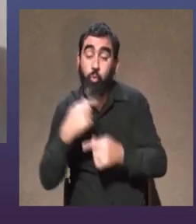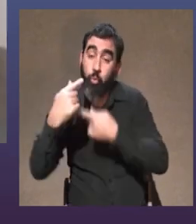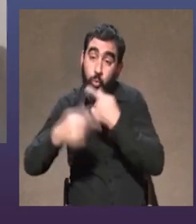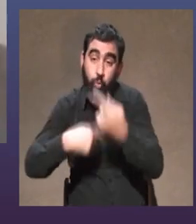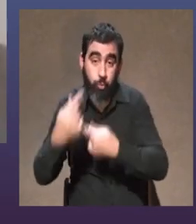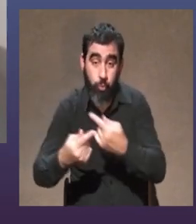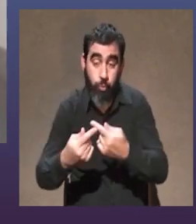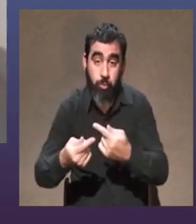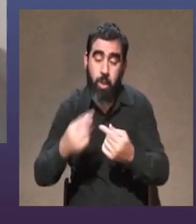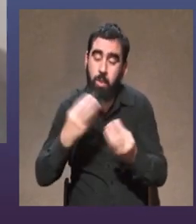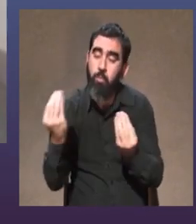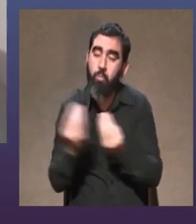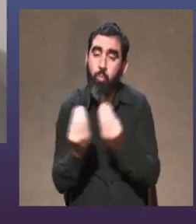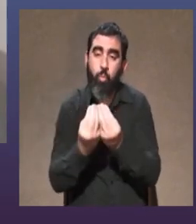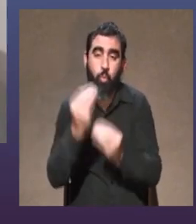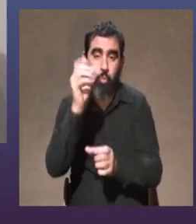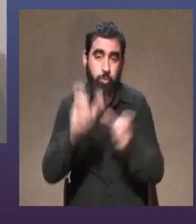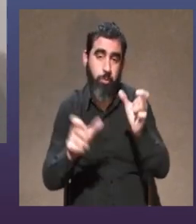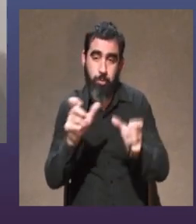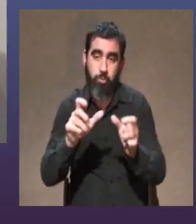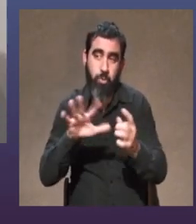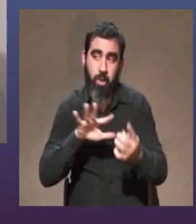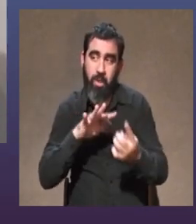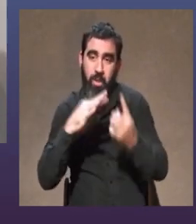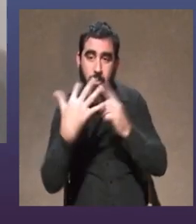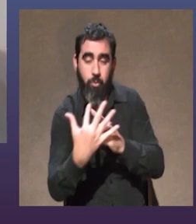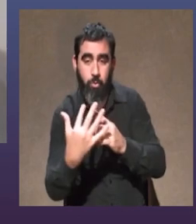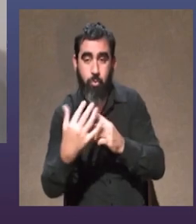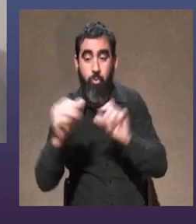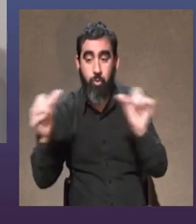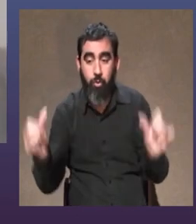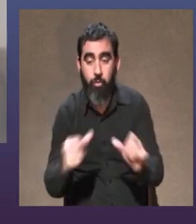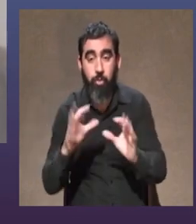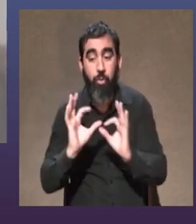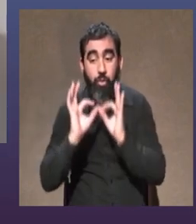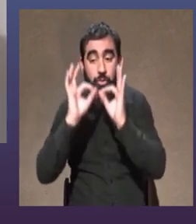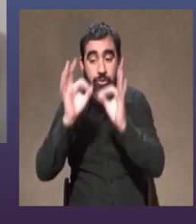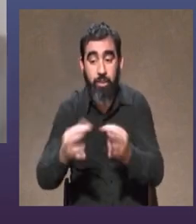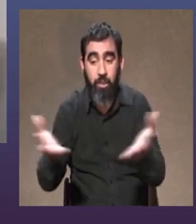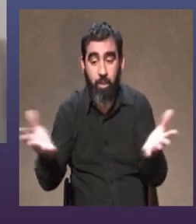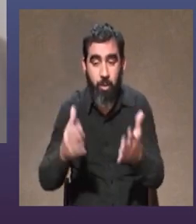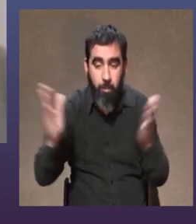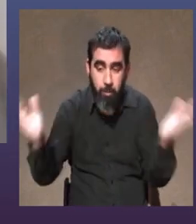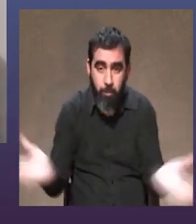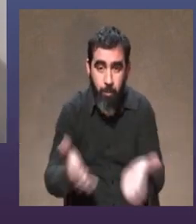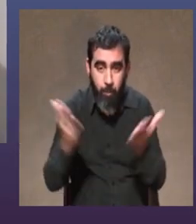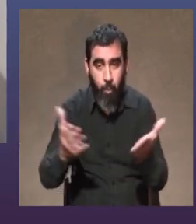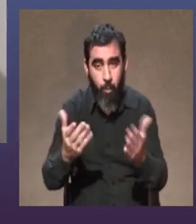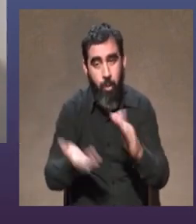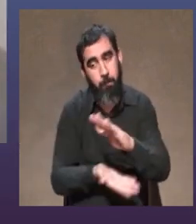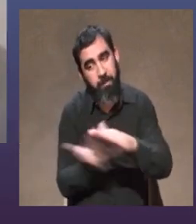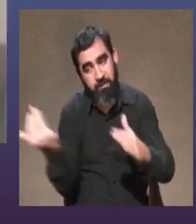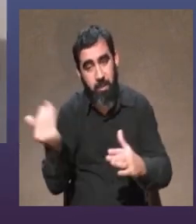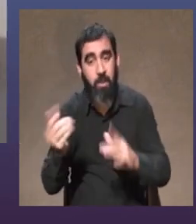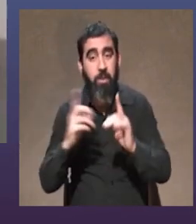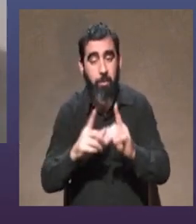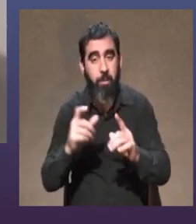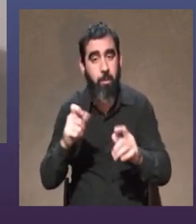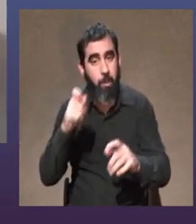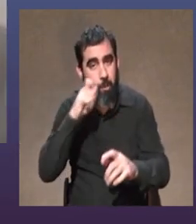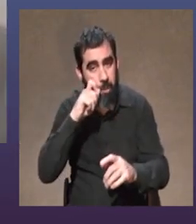solitario entonces nada hay mucha gente en la vuelta que me ha hecho llegar hasta acá que me ha empujado que me ha corrido